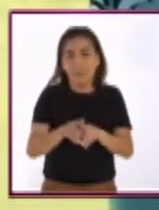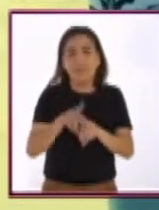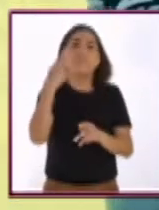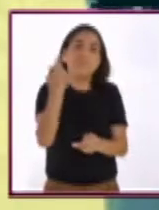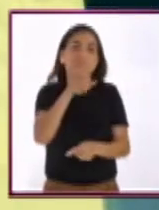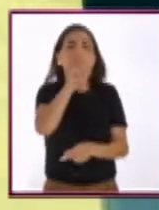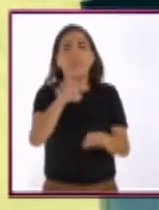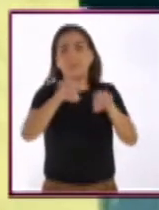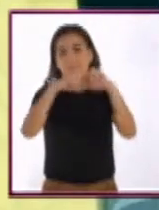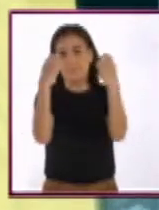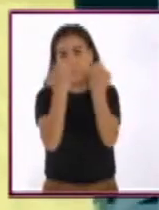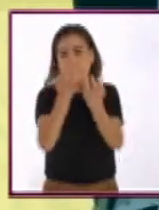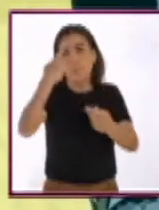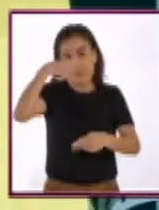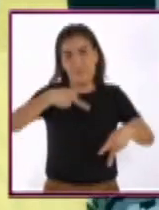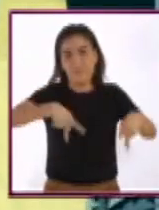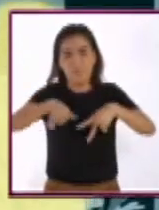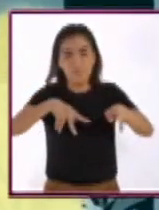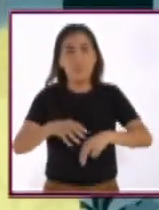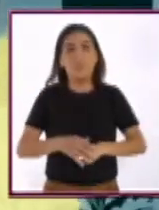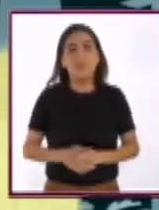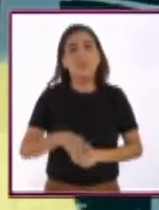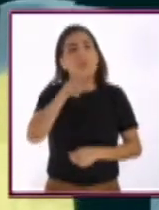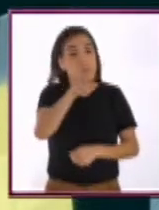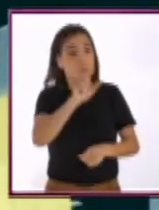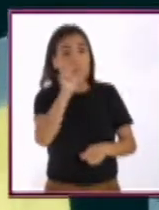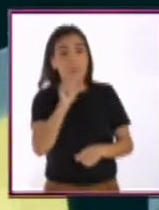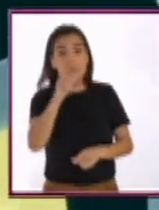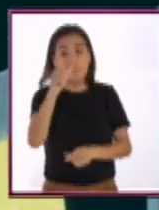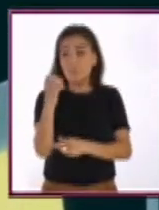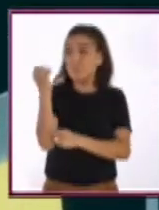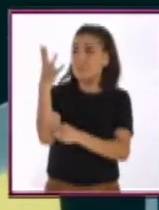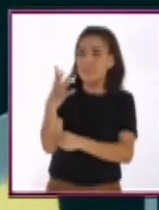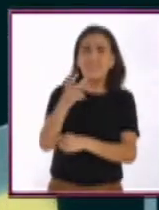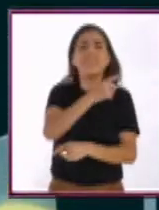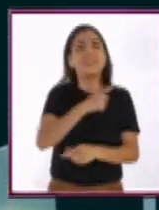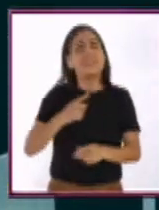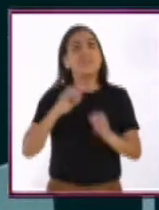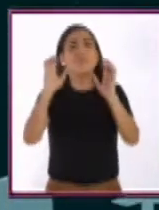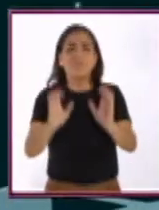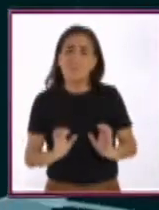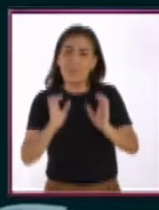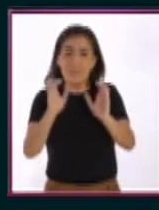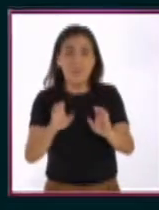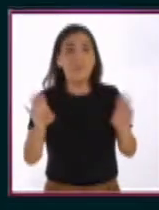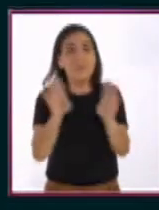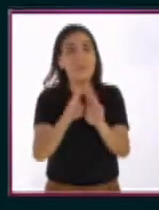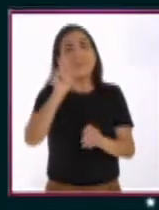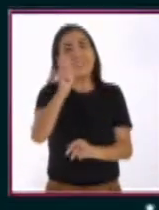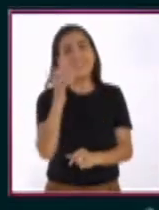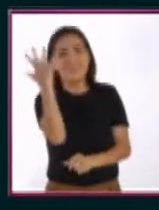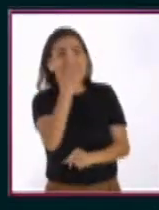un parque como estadio de fútbol. Sé considerado a la hora de iluminar espacios exteriores. No perdamos el